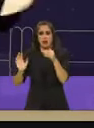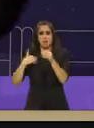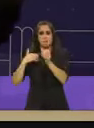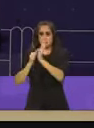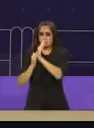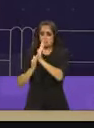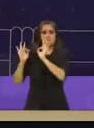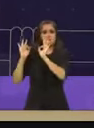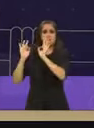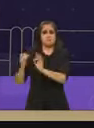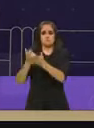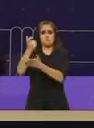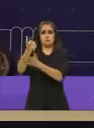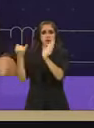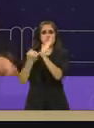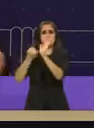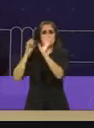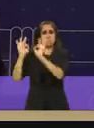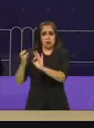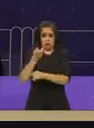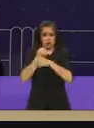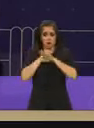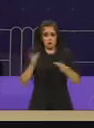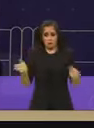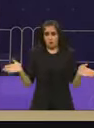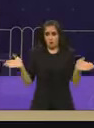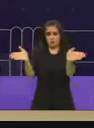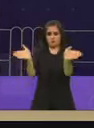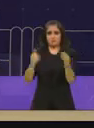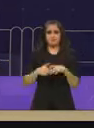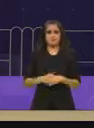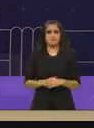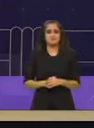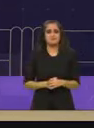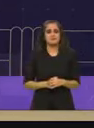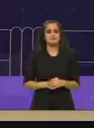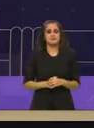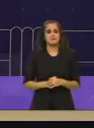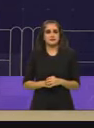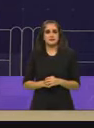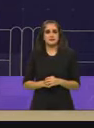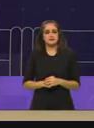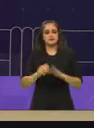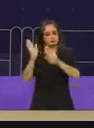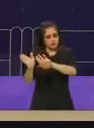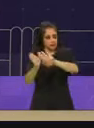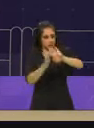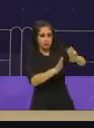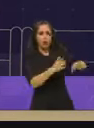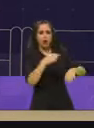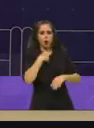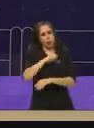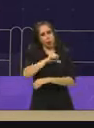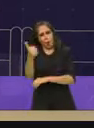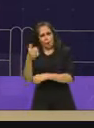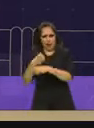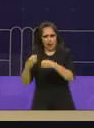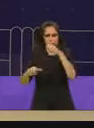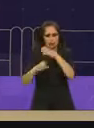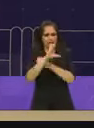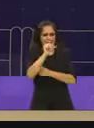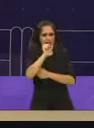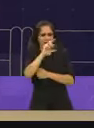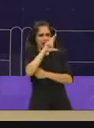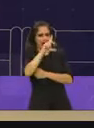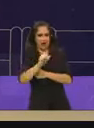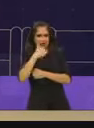lo que tiene que ver con los informes. Y después voy a hablar de otra cosa, Clara, porque tú te has